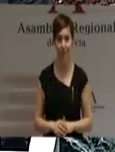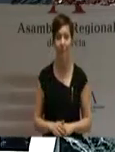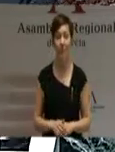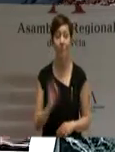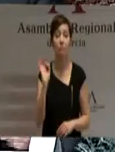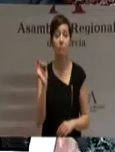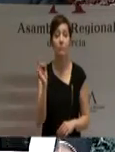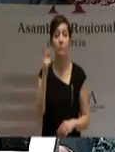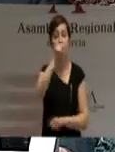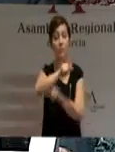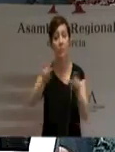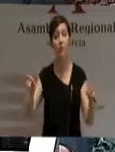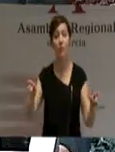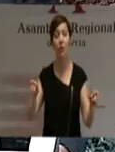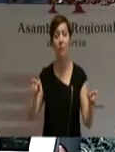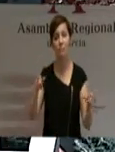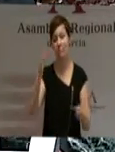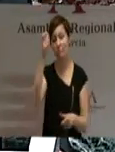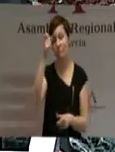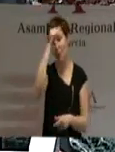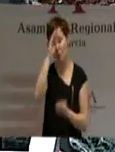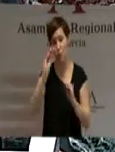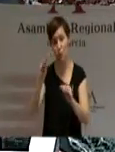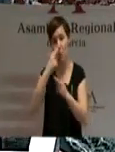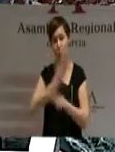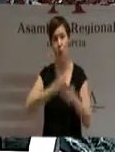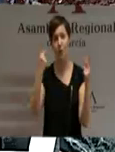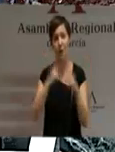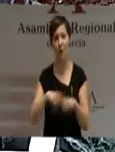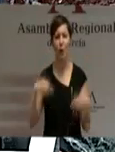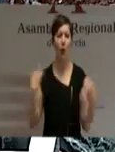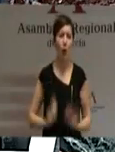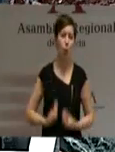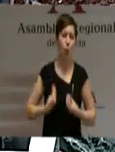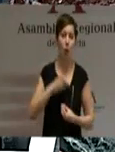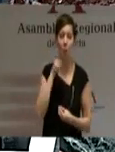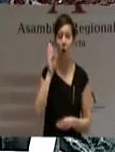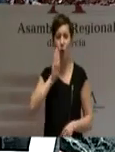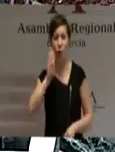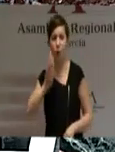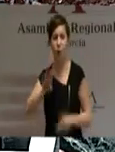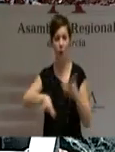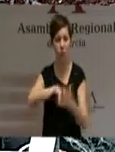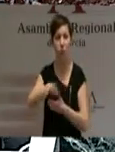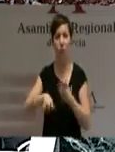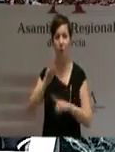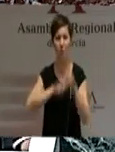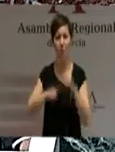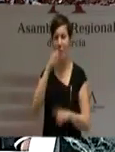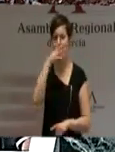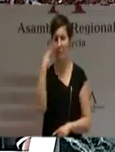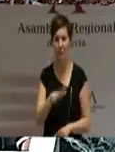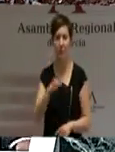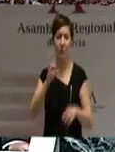a la opinión pública cuando se alarma con tantos escándalos de corrupción, protagonizados por políticos desleales que delinquen y dañan